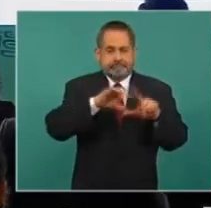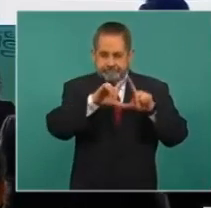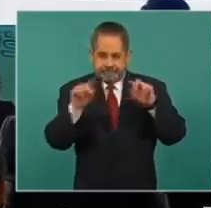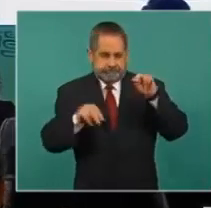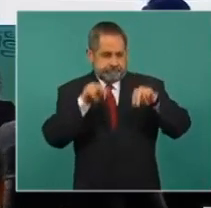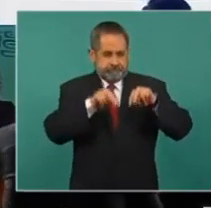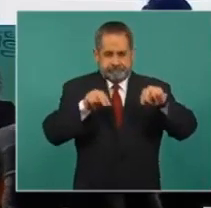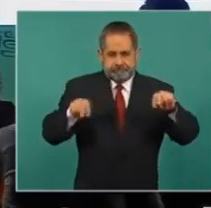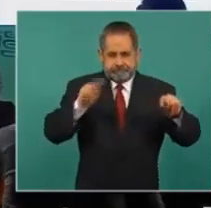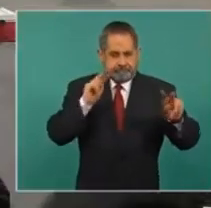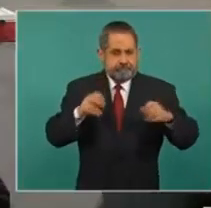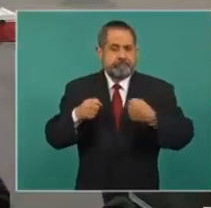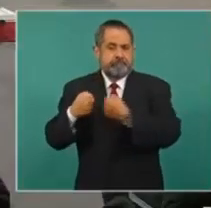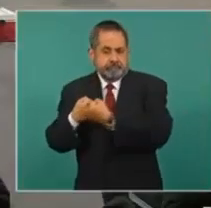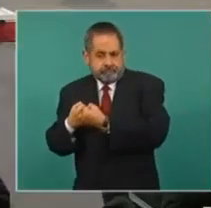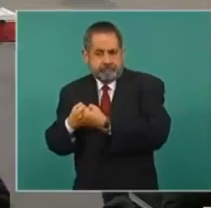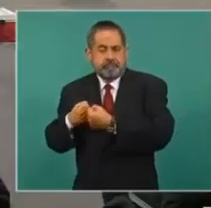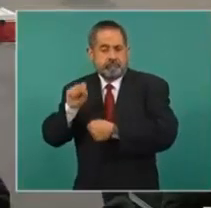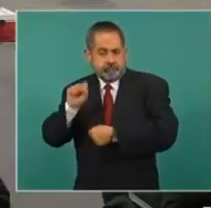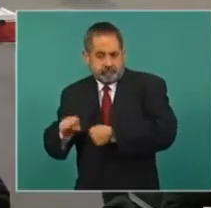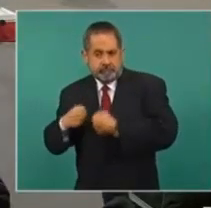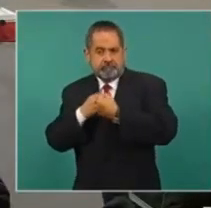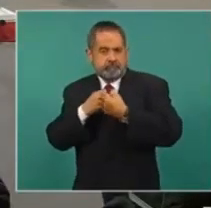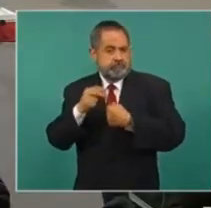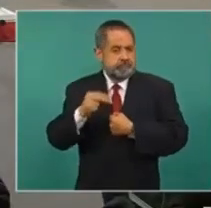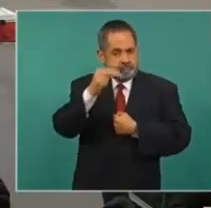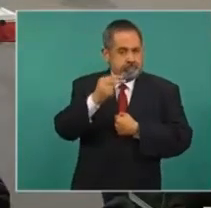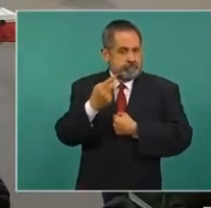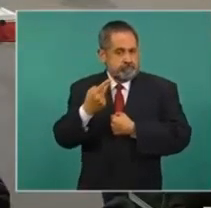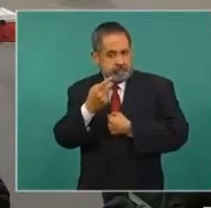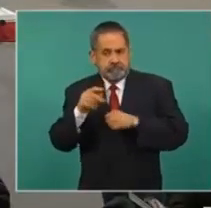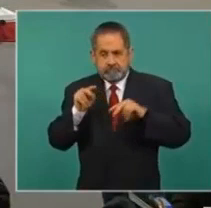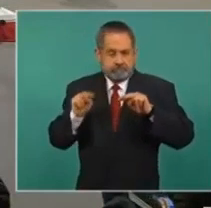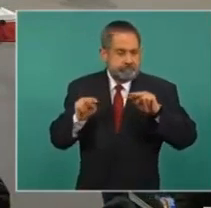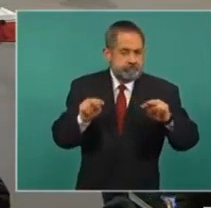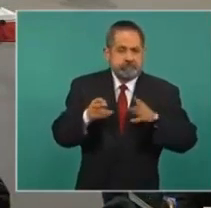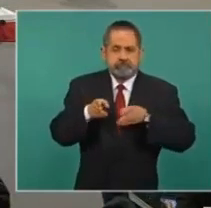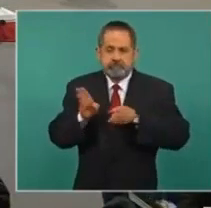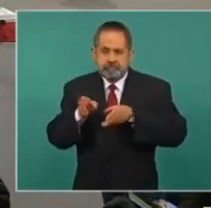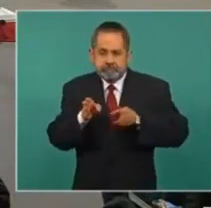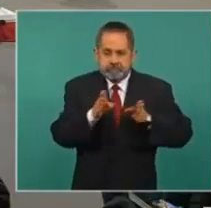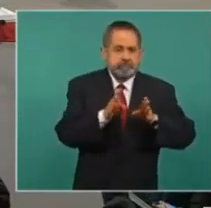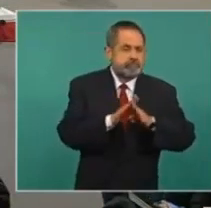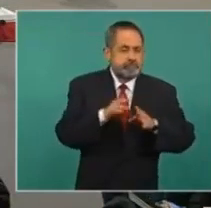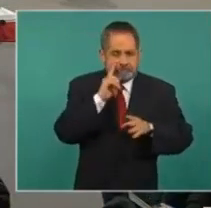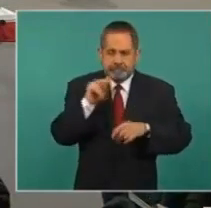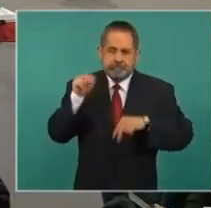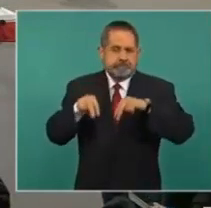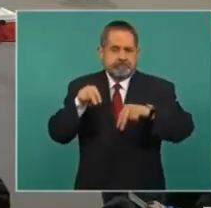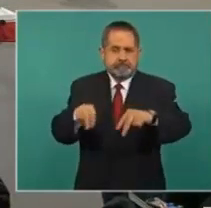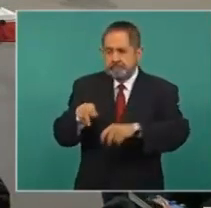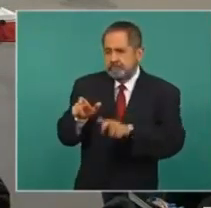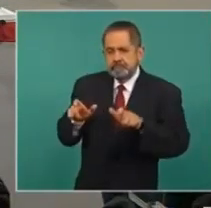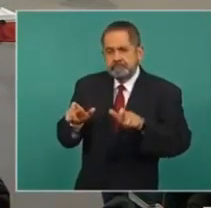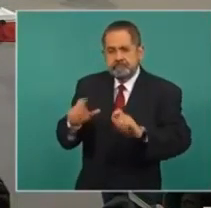través de lo que es frontera sur, frontera norte y las rutas que se han identificado donde se